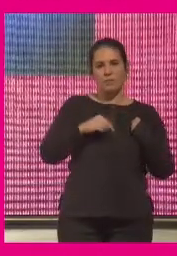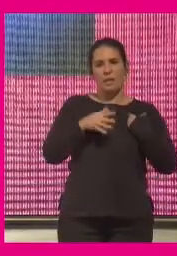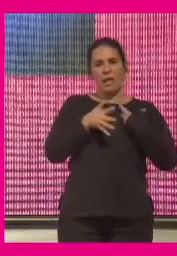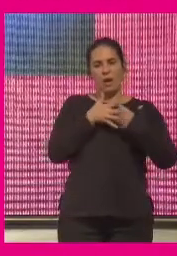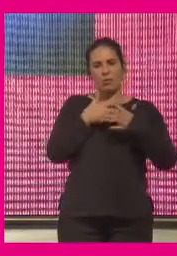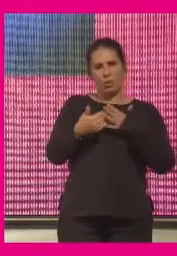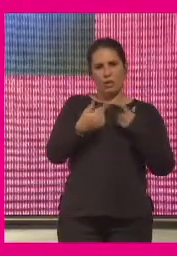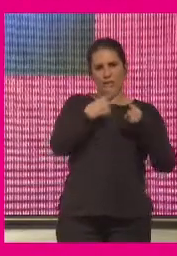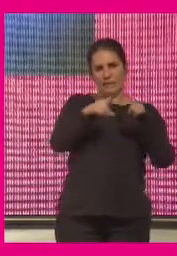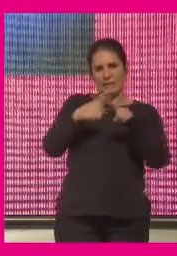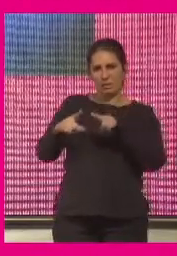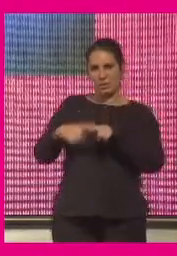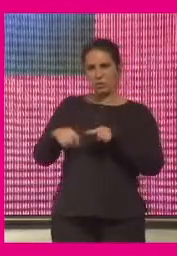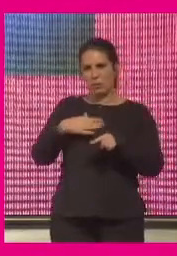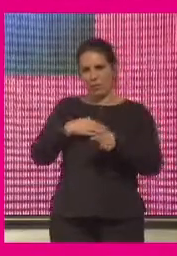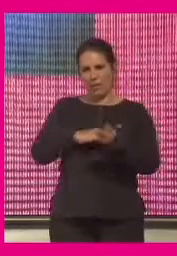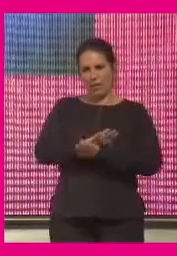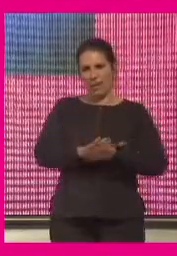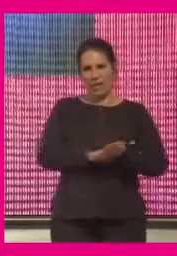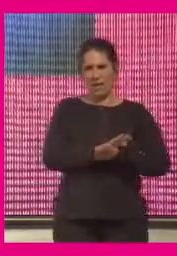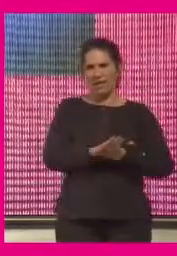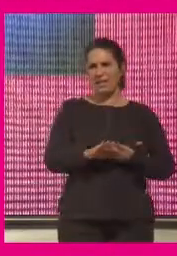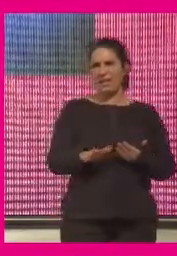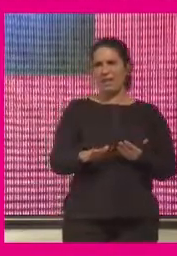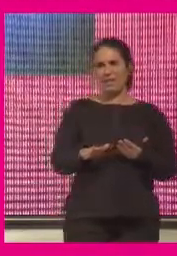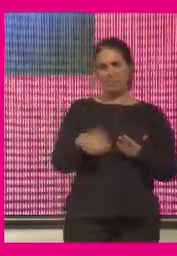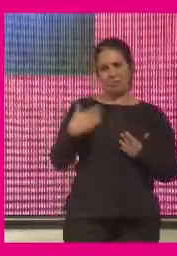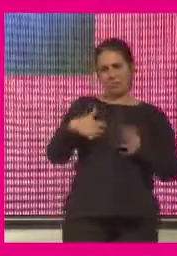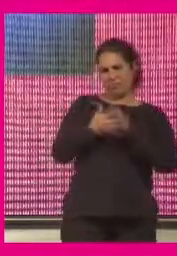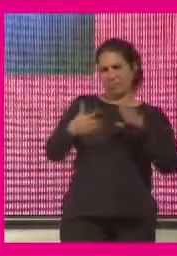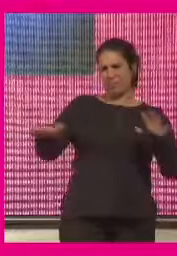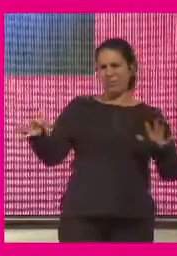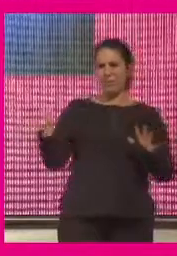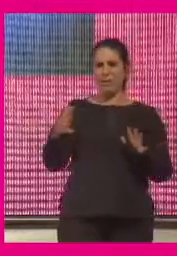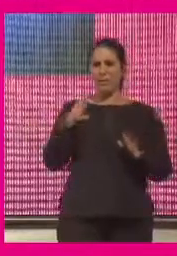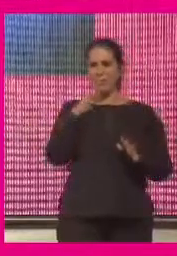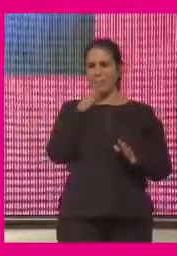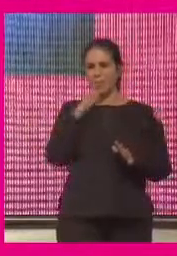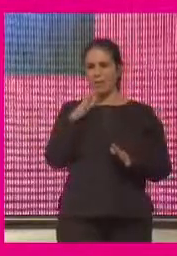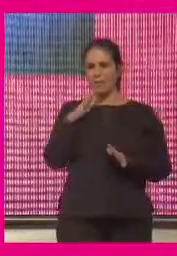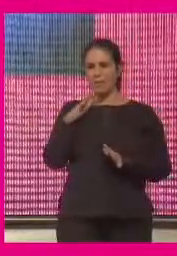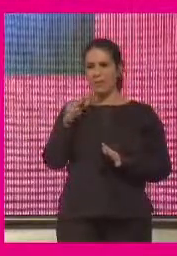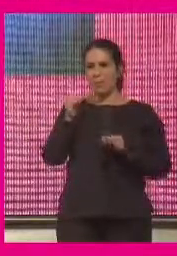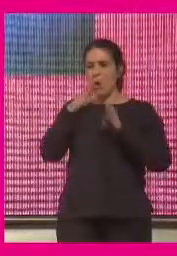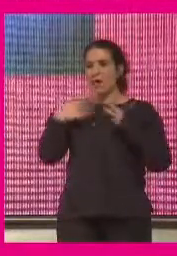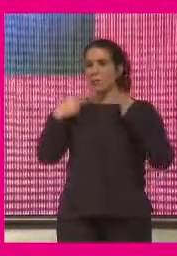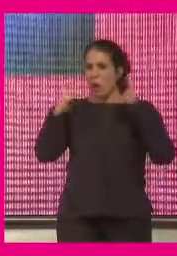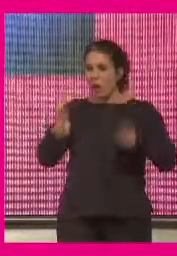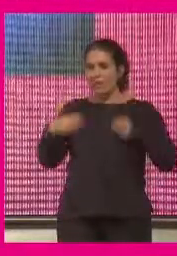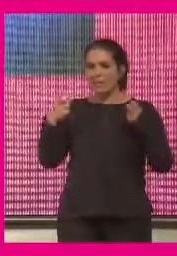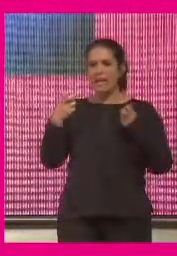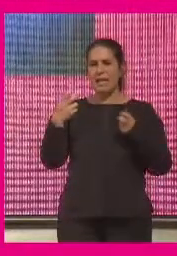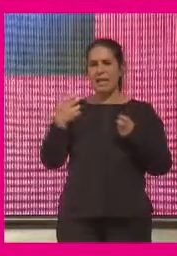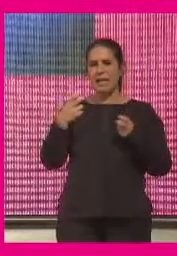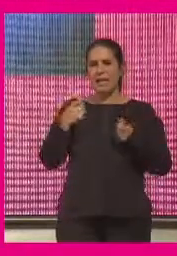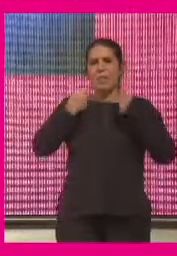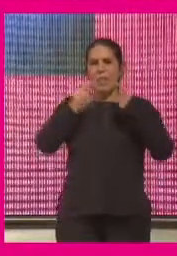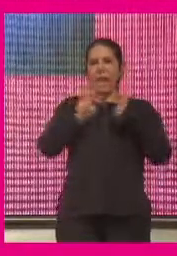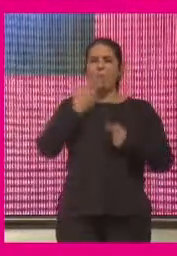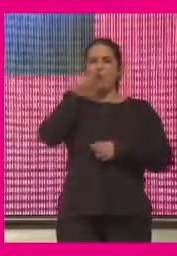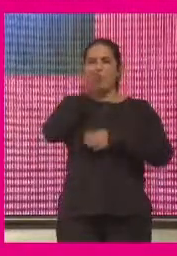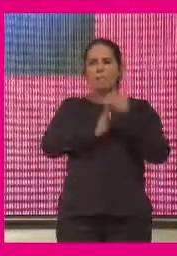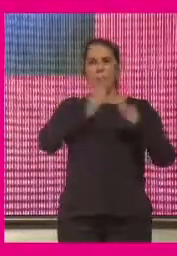Daniel puede hablar sobre ellos en extenso que creo que siguen siendo tremendamente actuales y que restablecen una parte muy